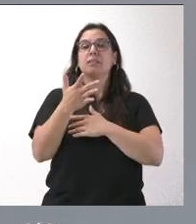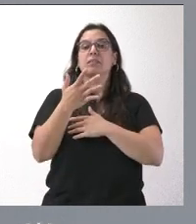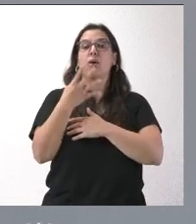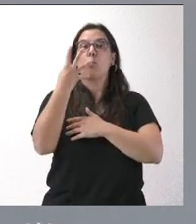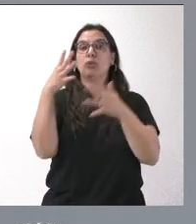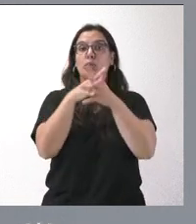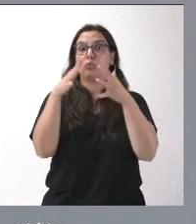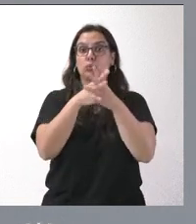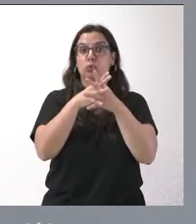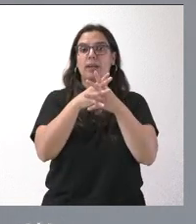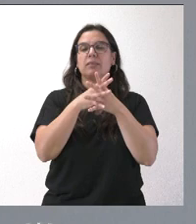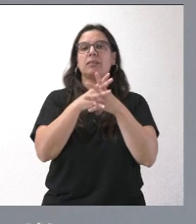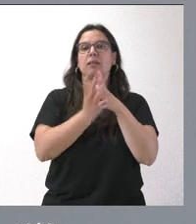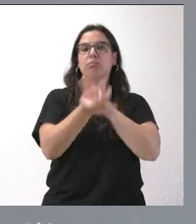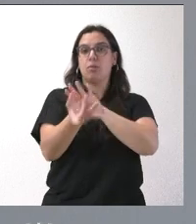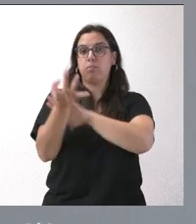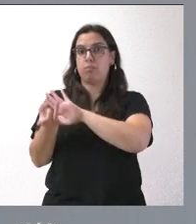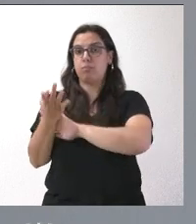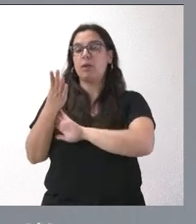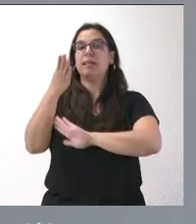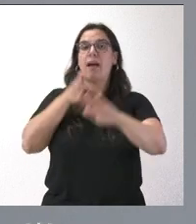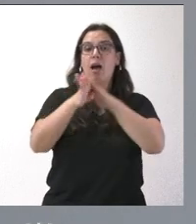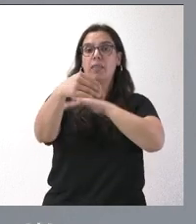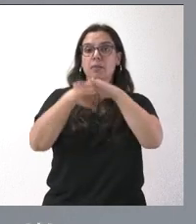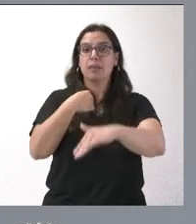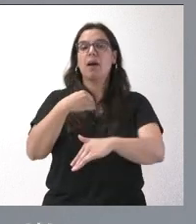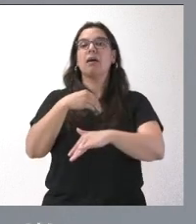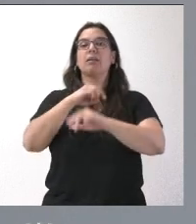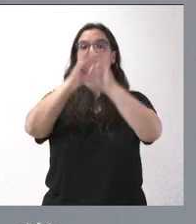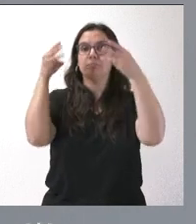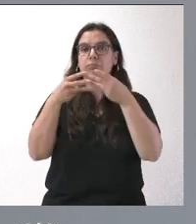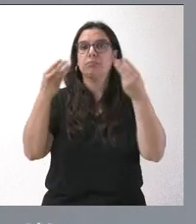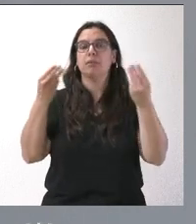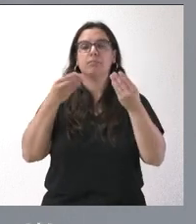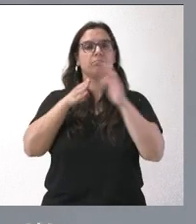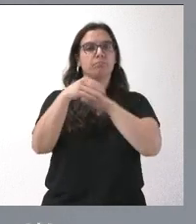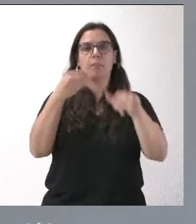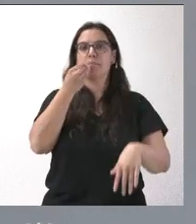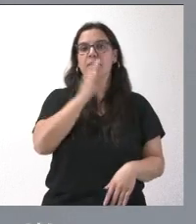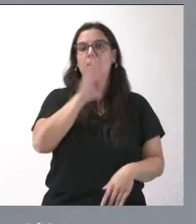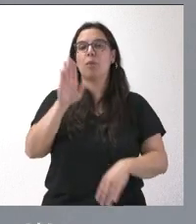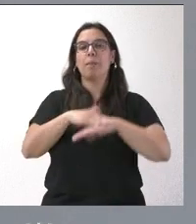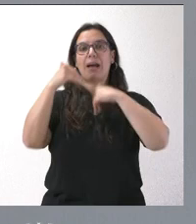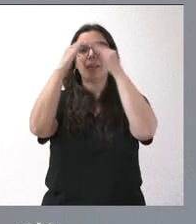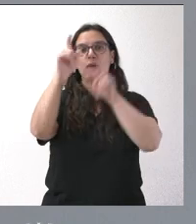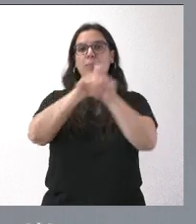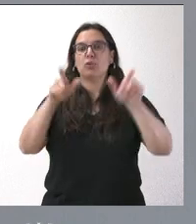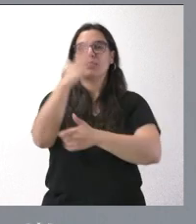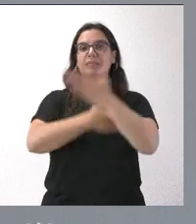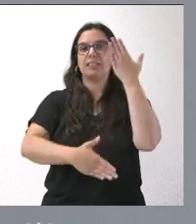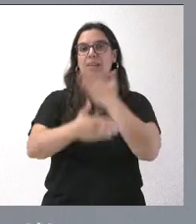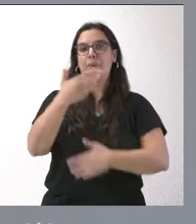estructuras residenciales y se va a mejorar la accesibilidad y la interconexión del complejo destinado a la asistencia de personas con discapacidad